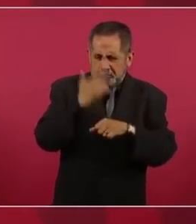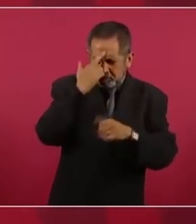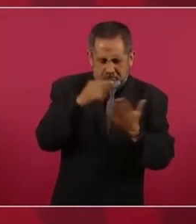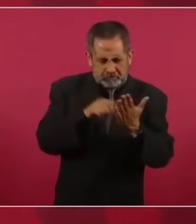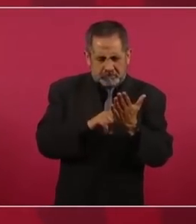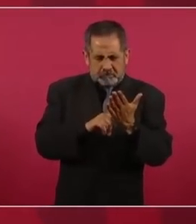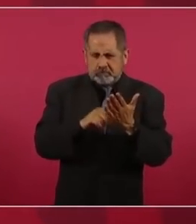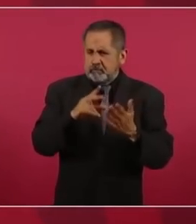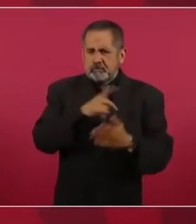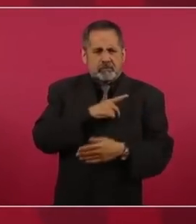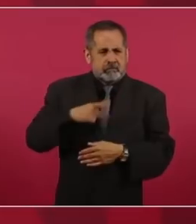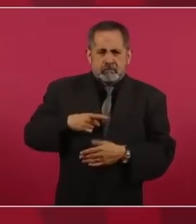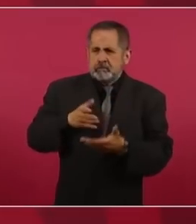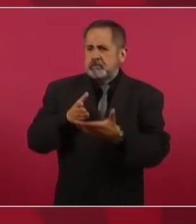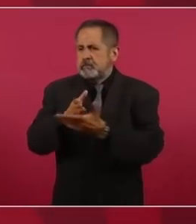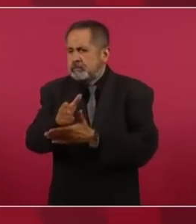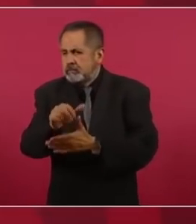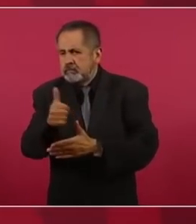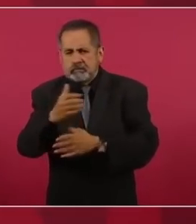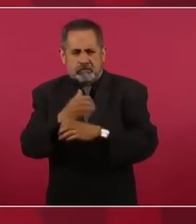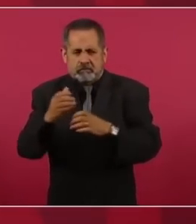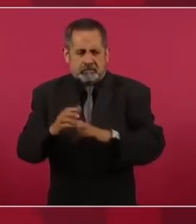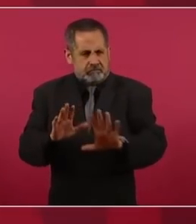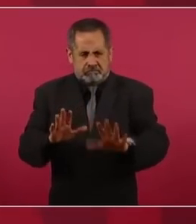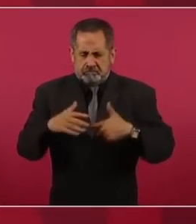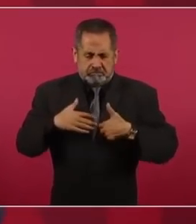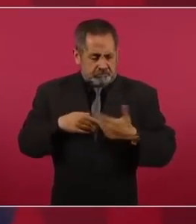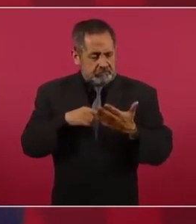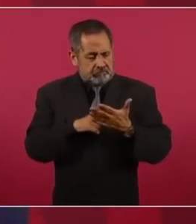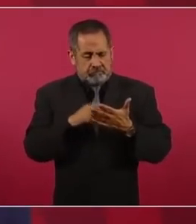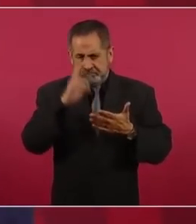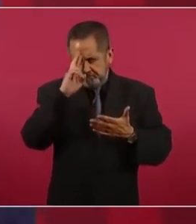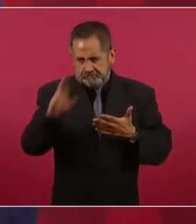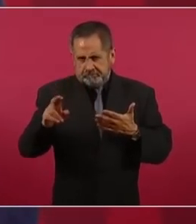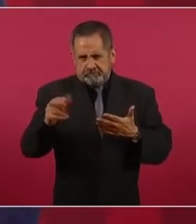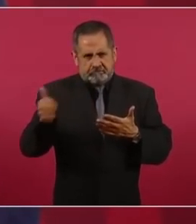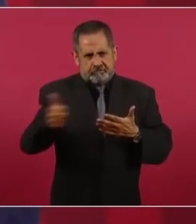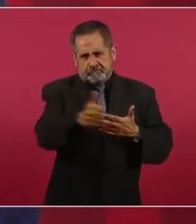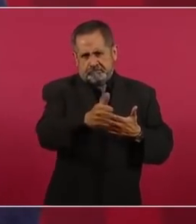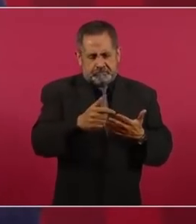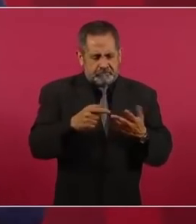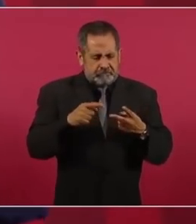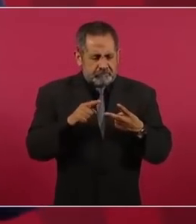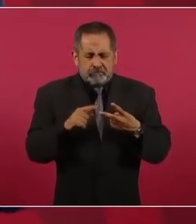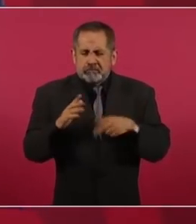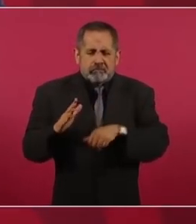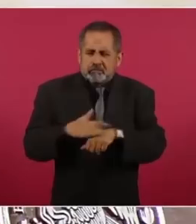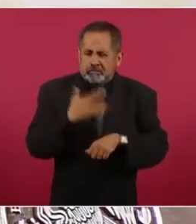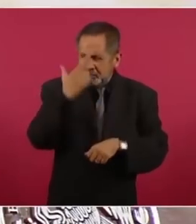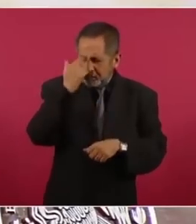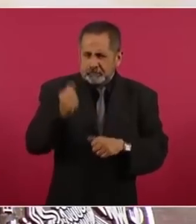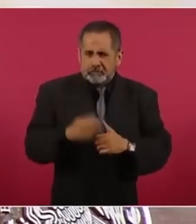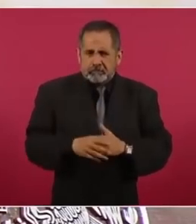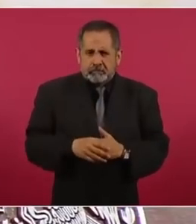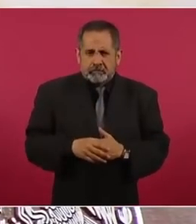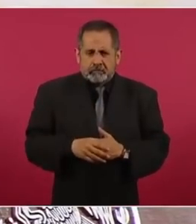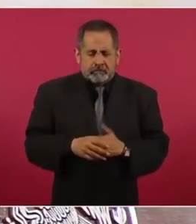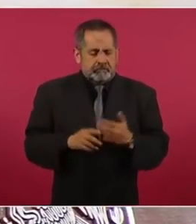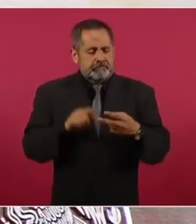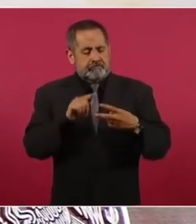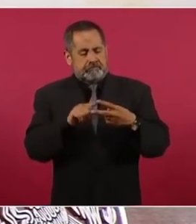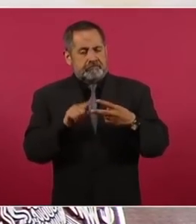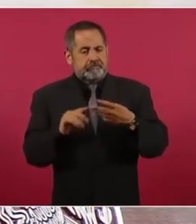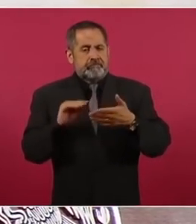a encontrar de que existe la inspiración